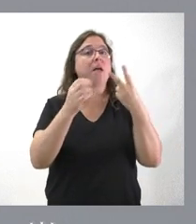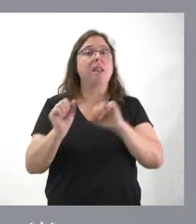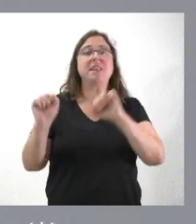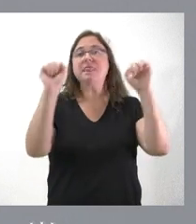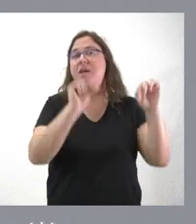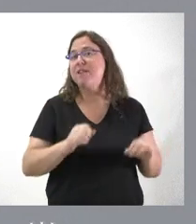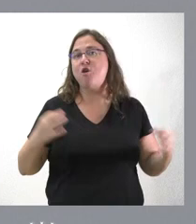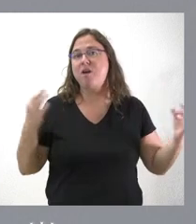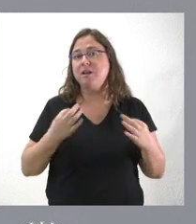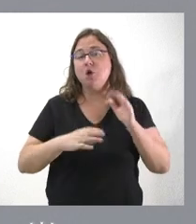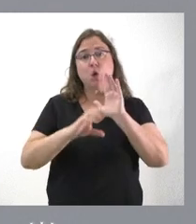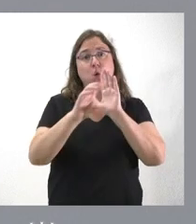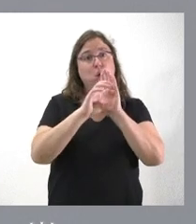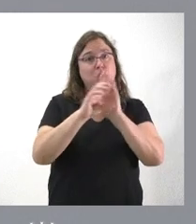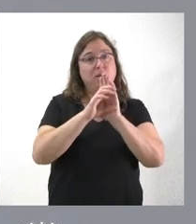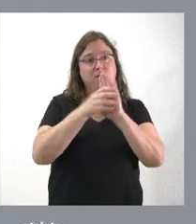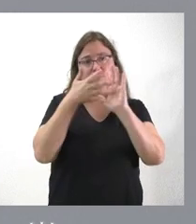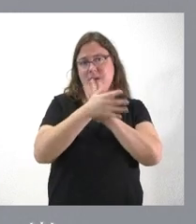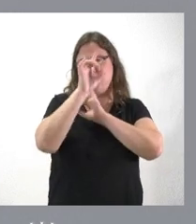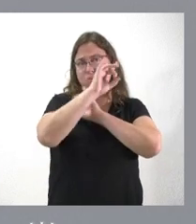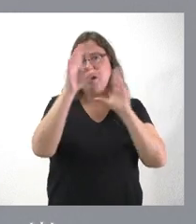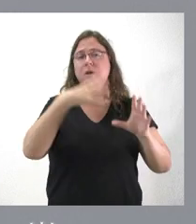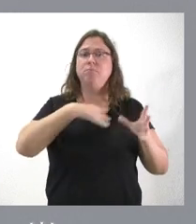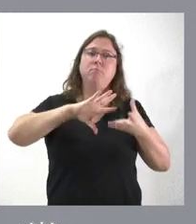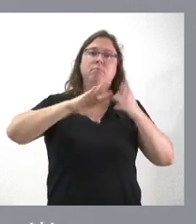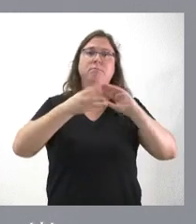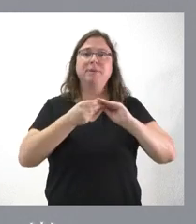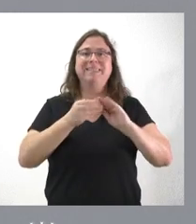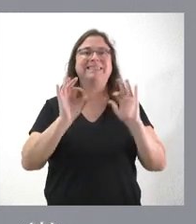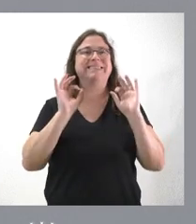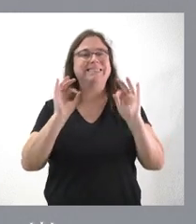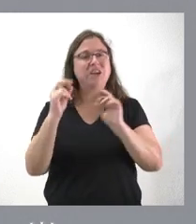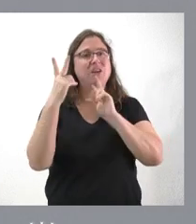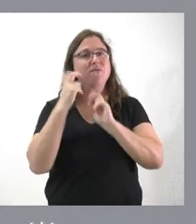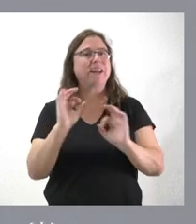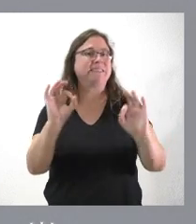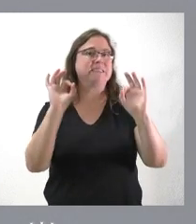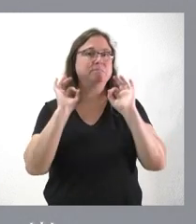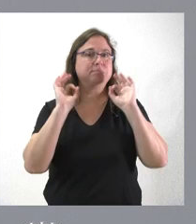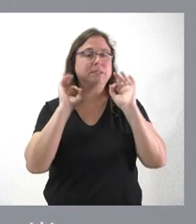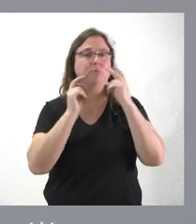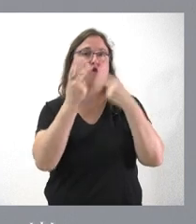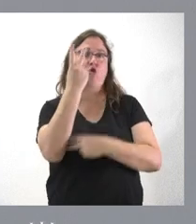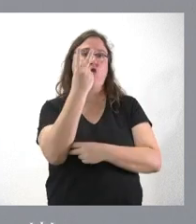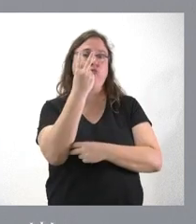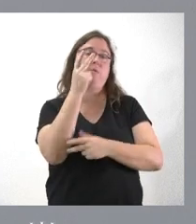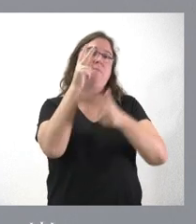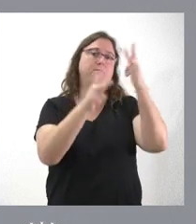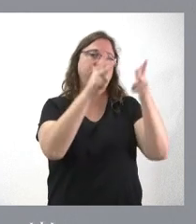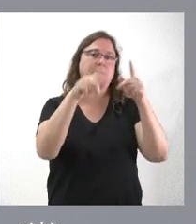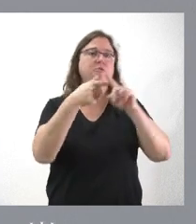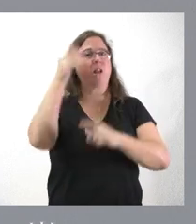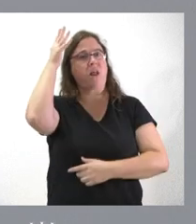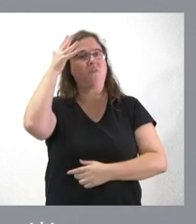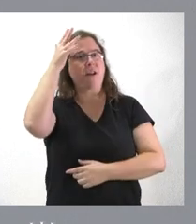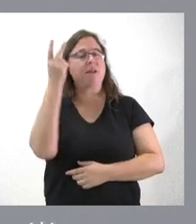que la Constitución, que dejaba claro la posibilidad de aplicar ese régimen fiscal específico para dos comunidades autónomas, que son el País Vasco y